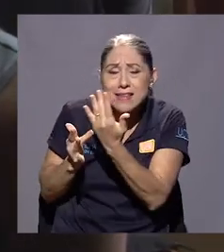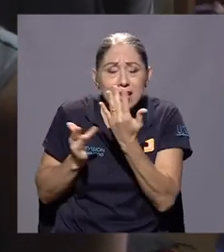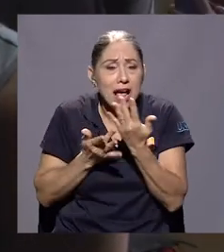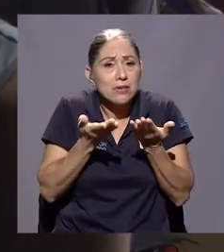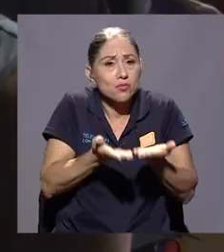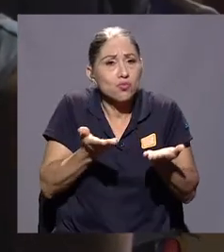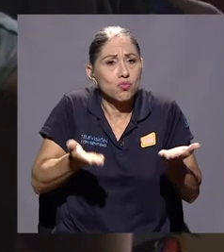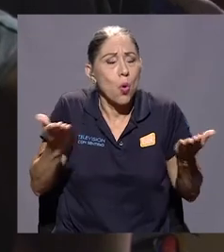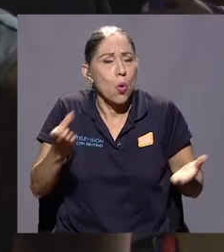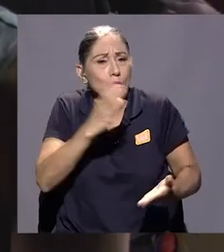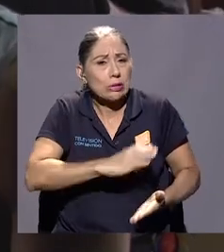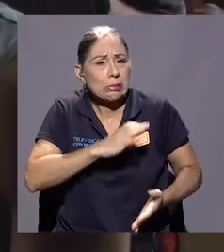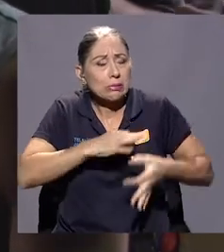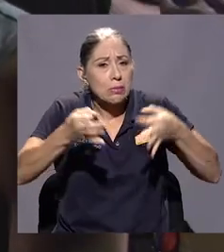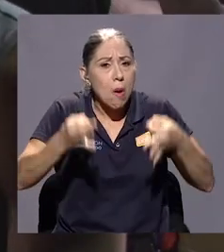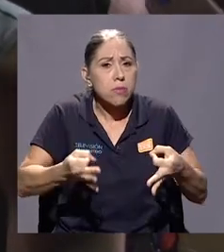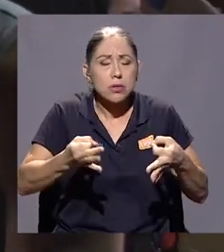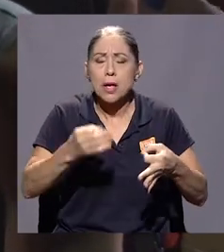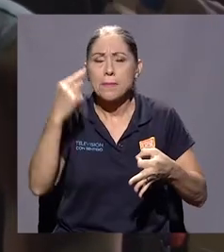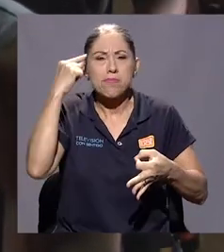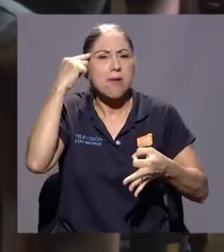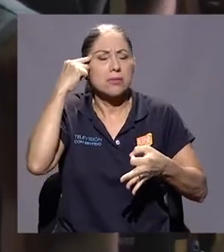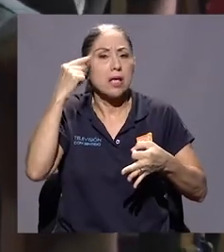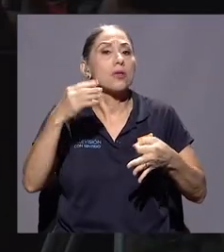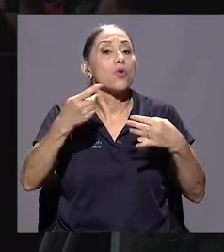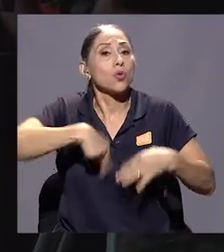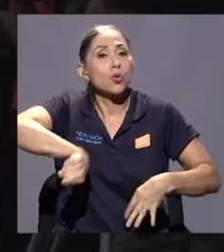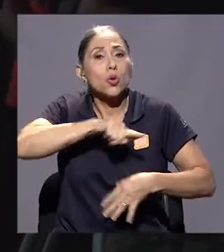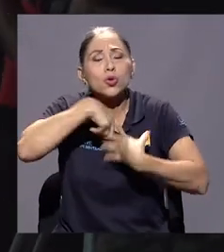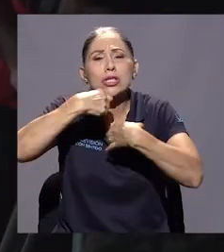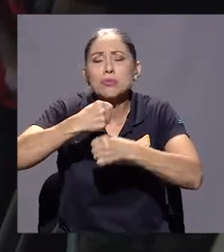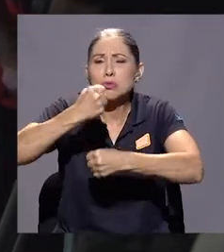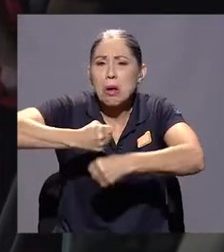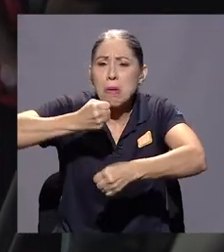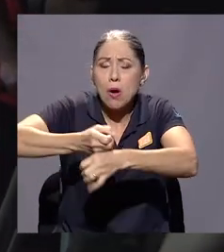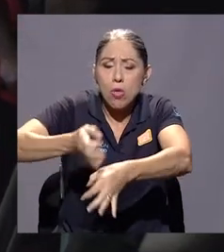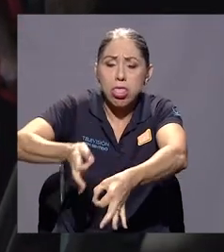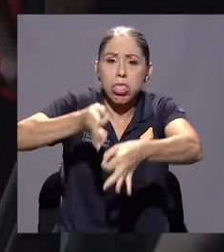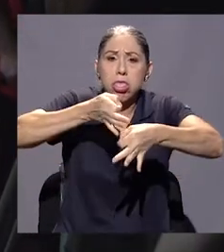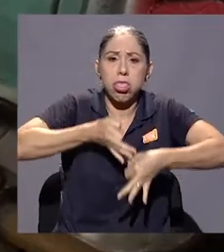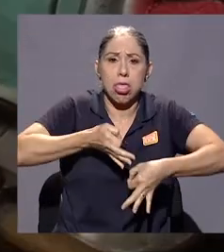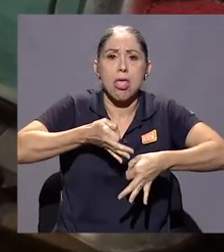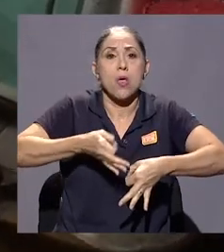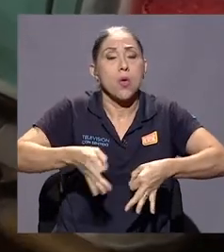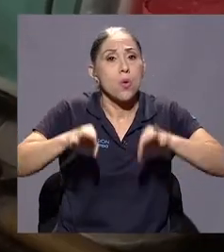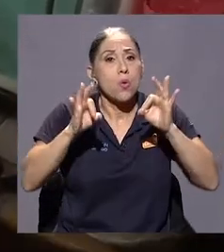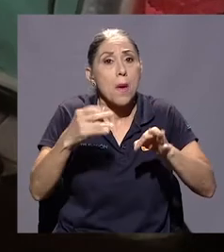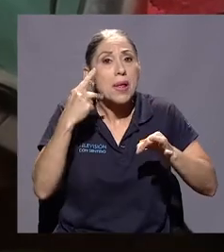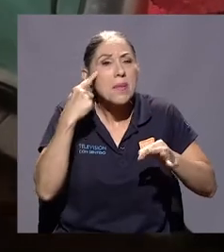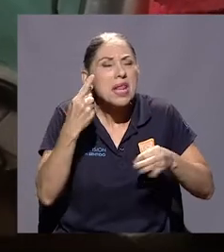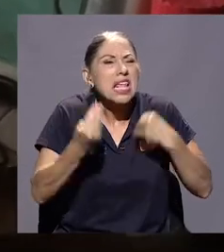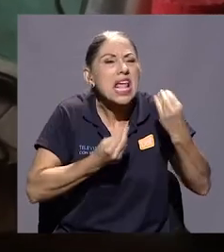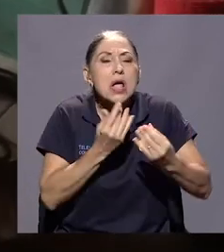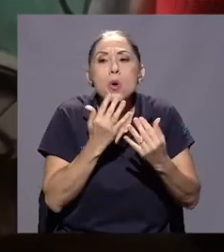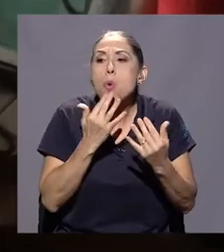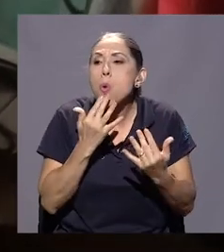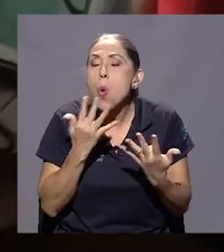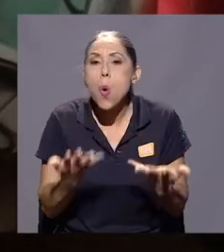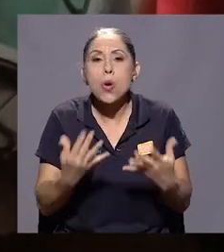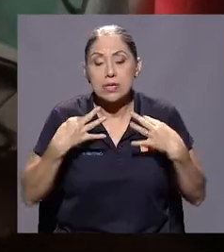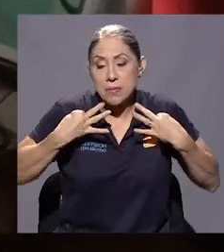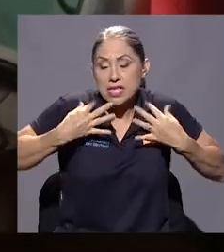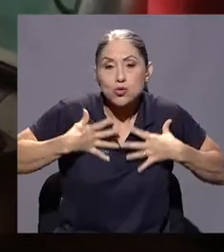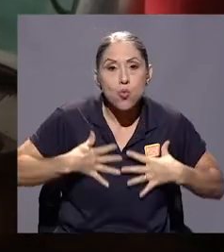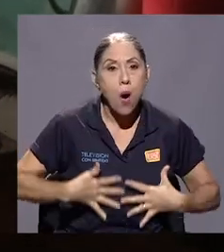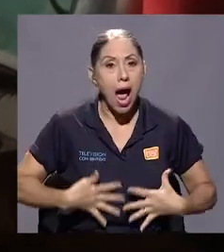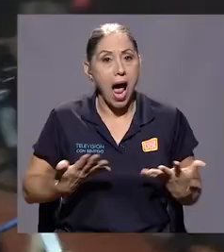era siempre, siempre todo muy pensado, hicimos mucha preproducción para ver cómo trabajábamos los colores, los vestuarios, la iluminación